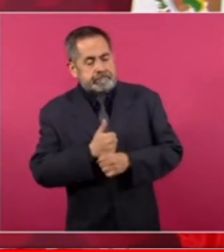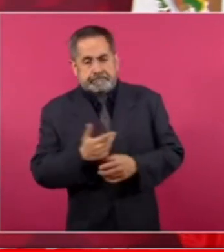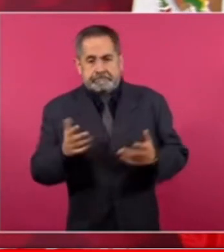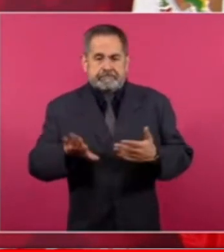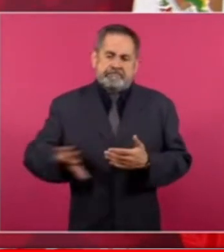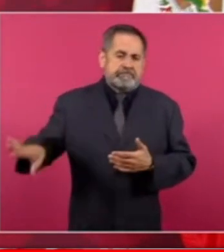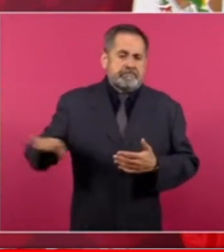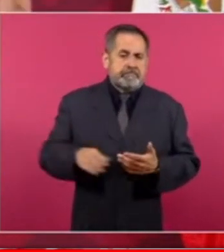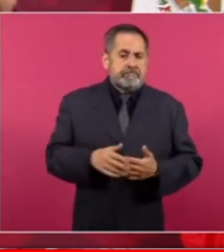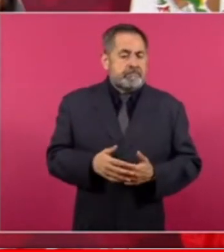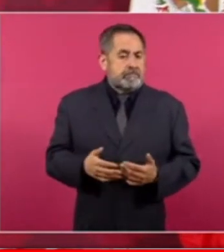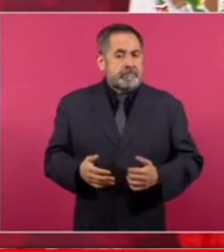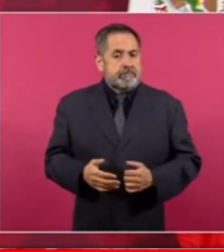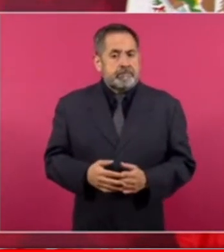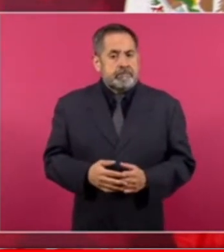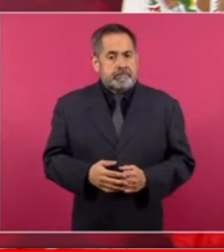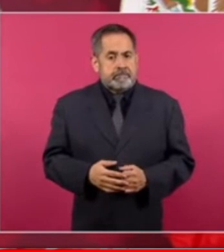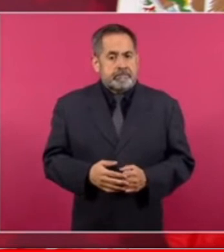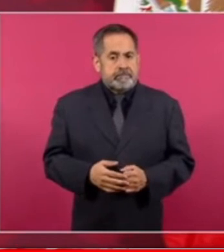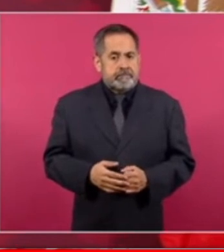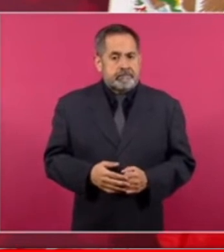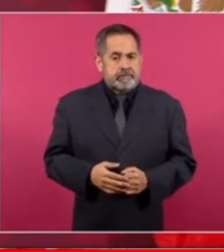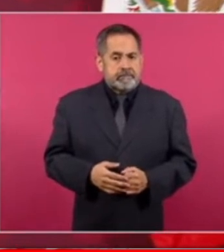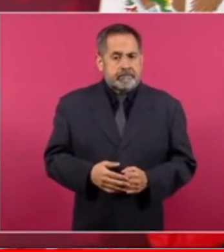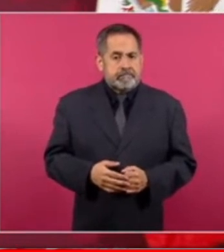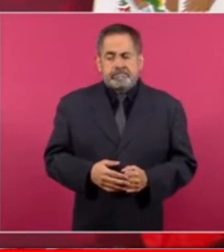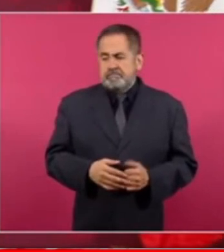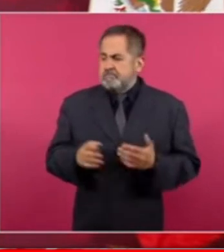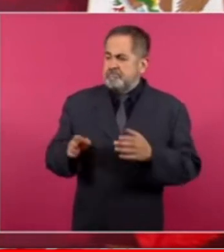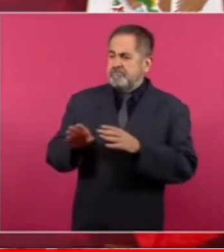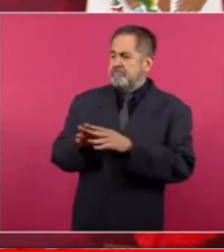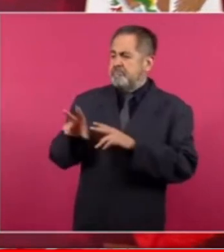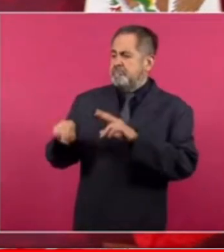nos cercaban